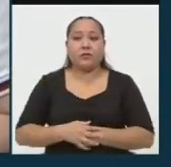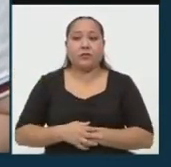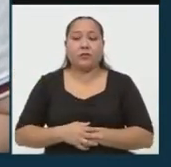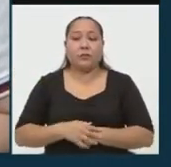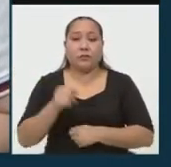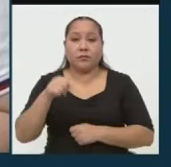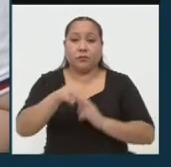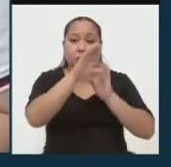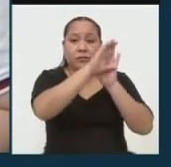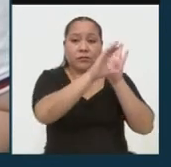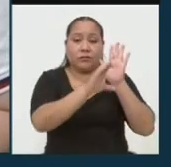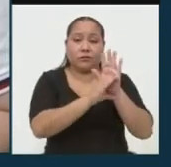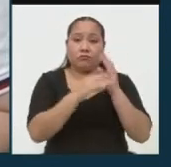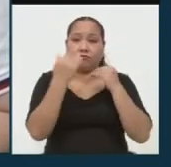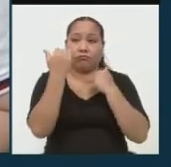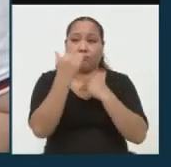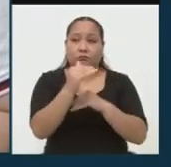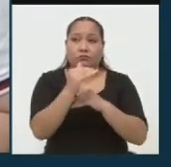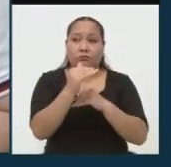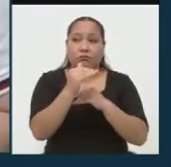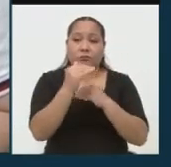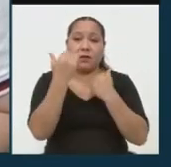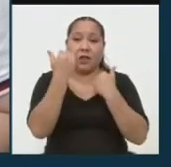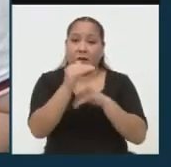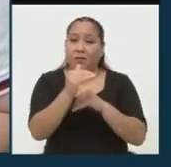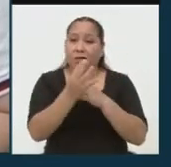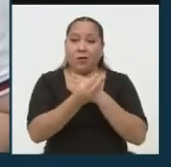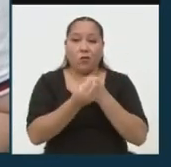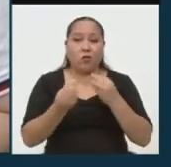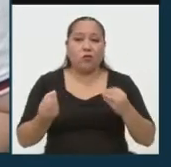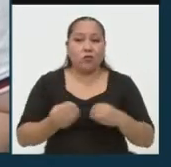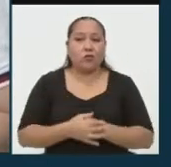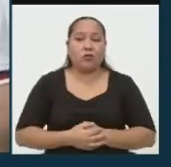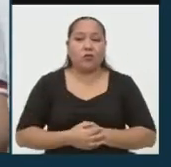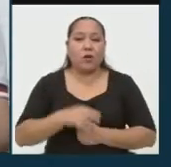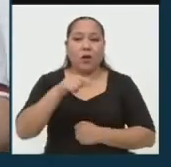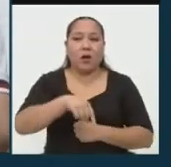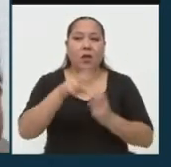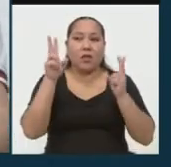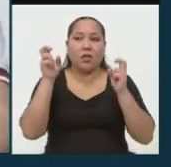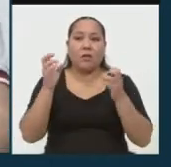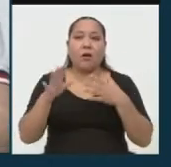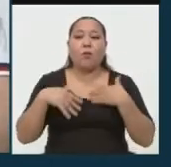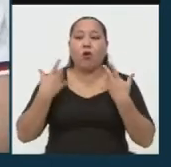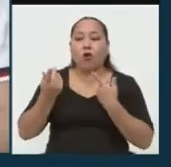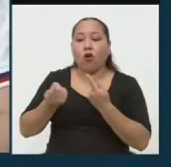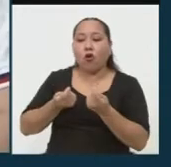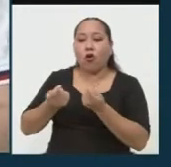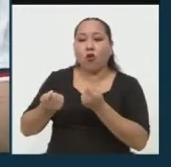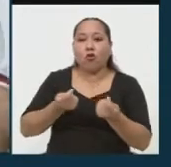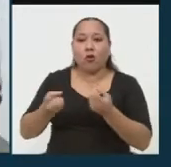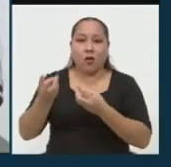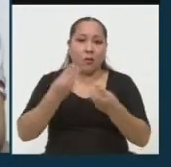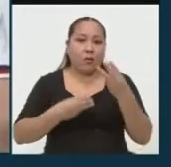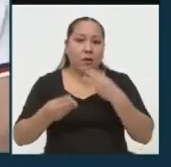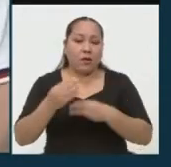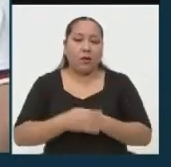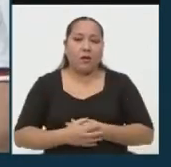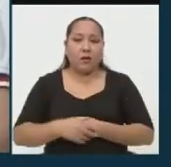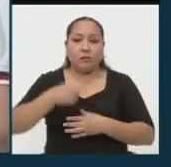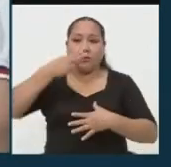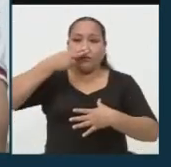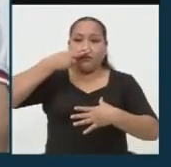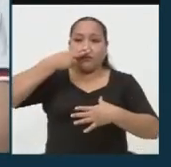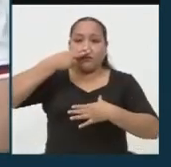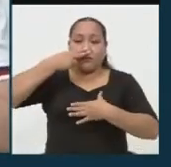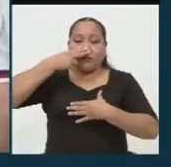constitución que limita mucho el tema de poder controlar el mercado. El oxígeno hoy